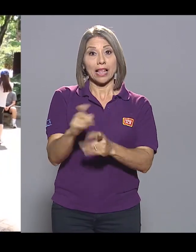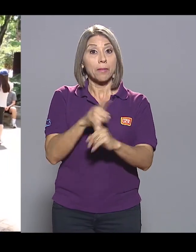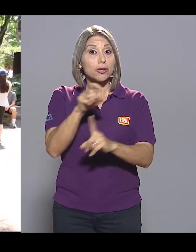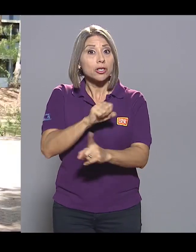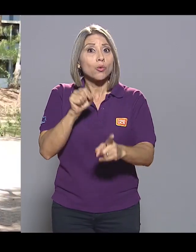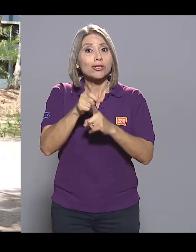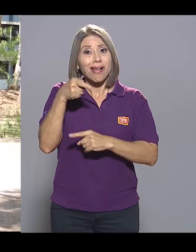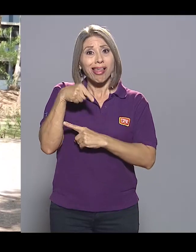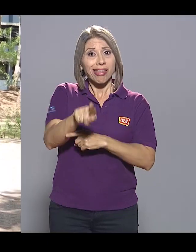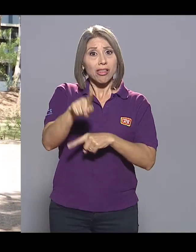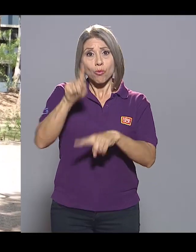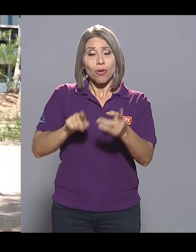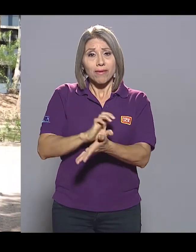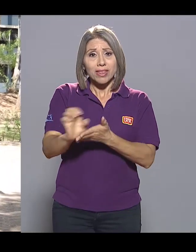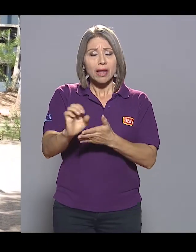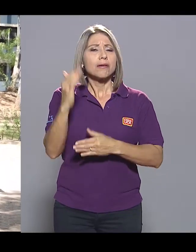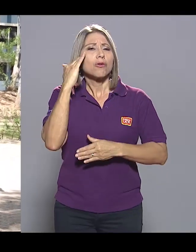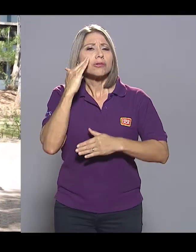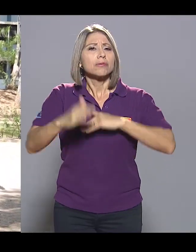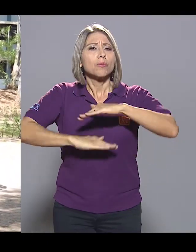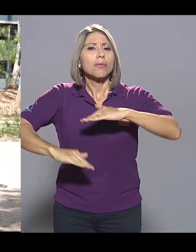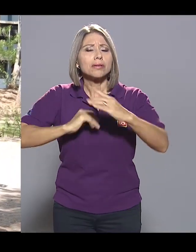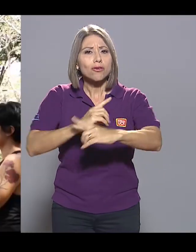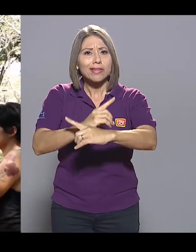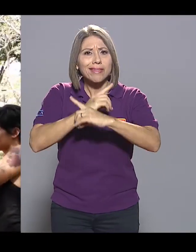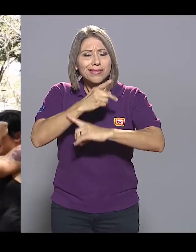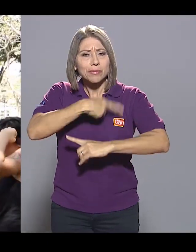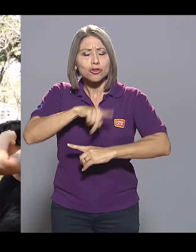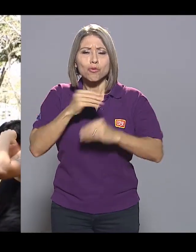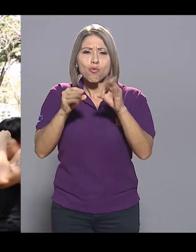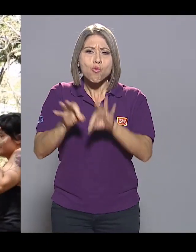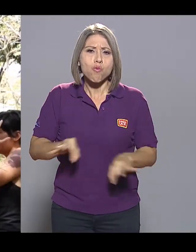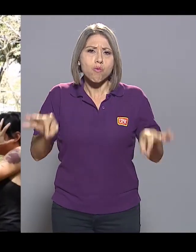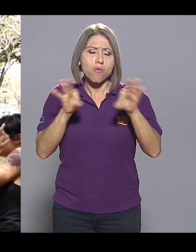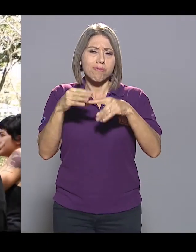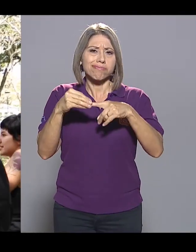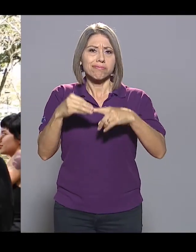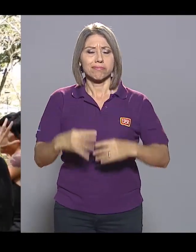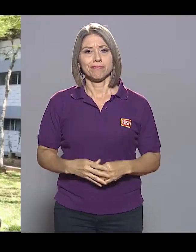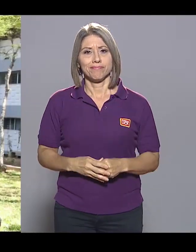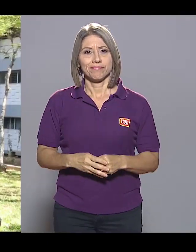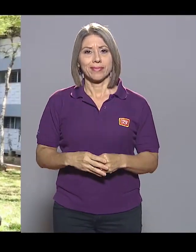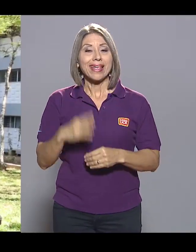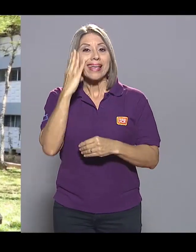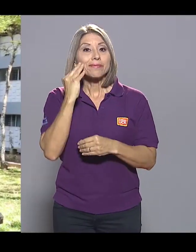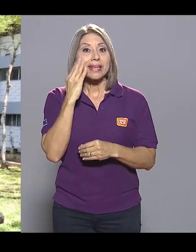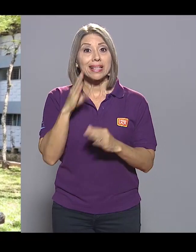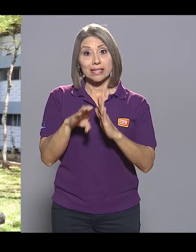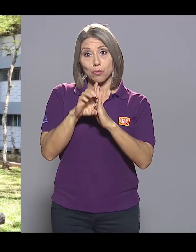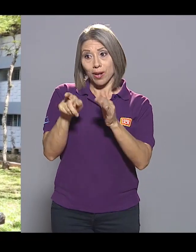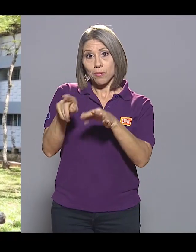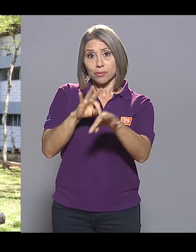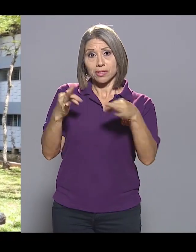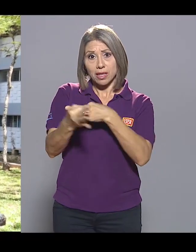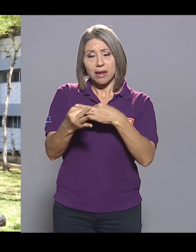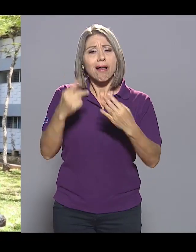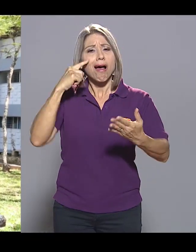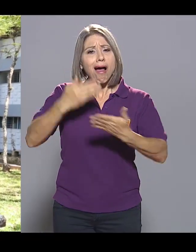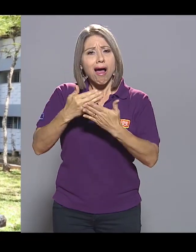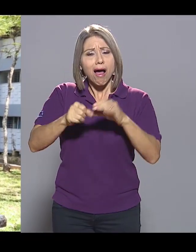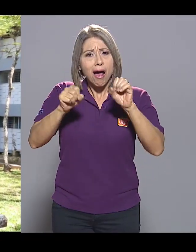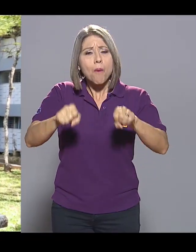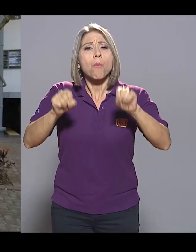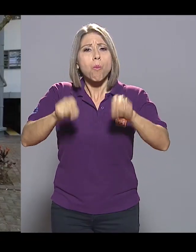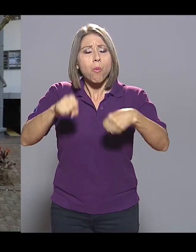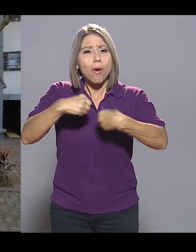inevitables, conocimientos básicos sobre defensa personal son indispensables. Experiencias como este taller demuestran que es posible